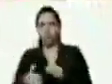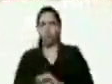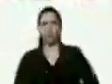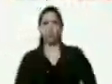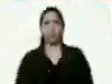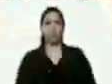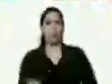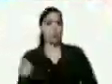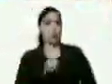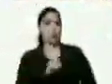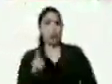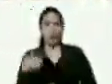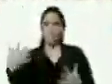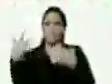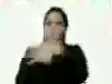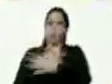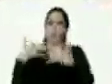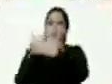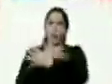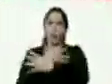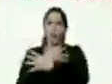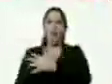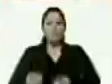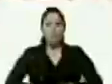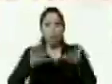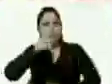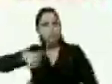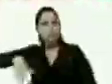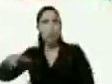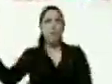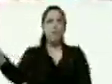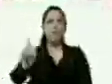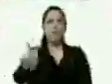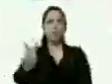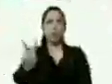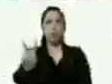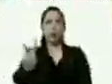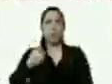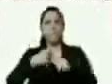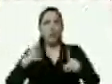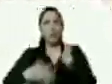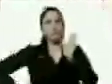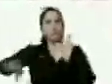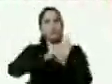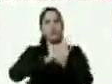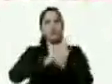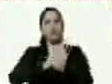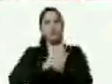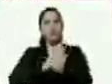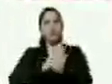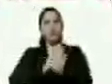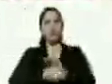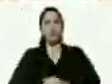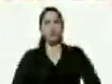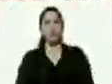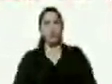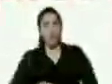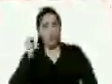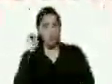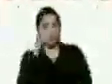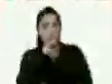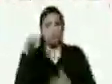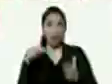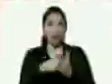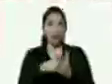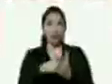cabe duda quedaremos al pueblo venezolano para rescatar definitivamente la asamblea